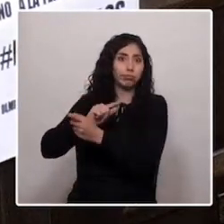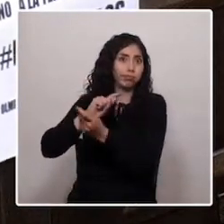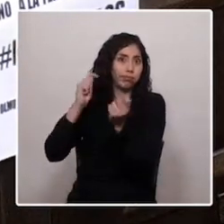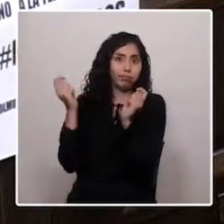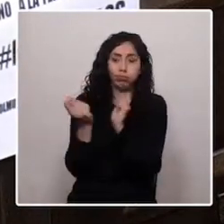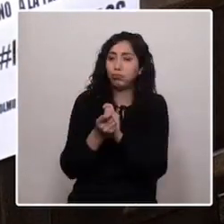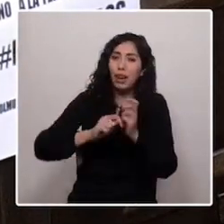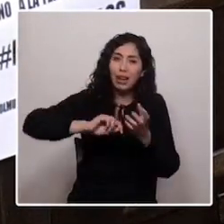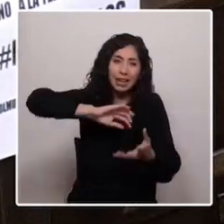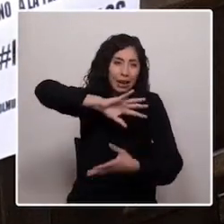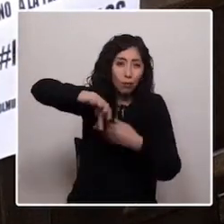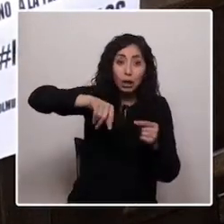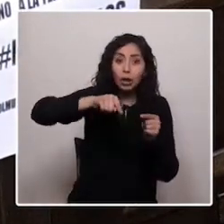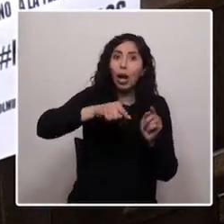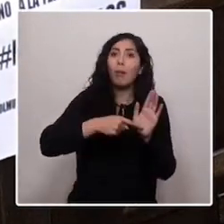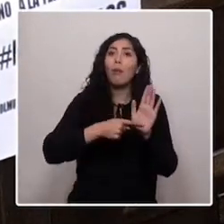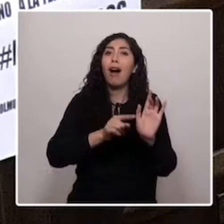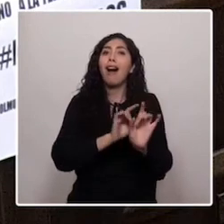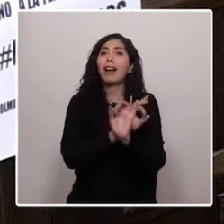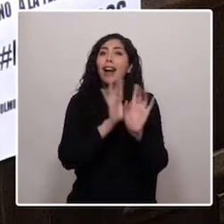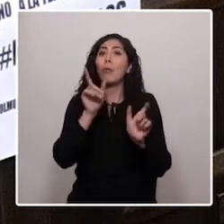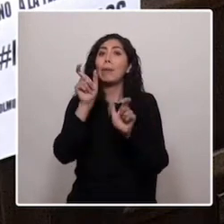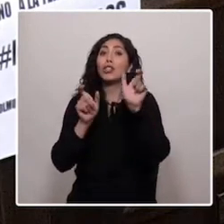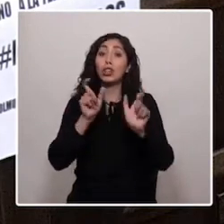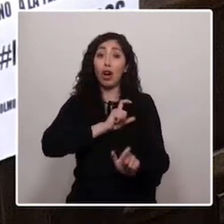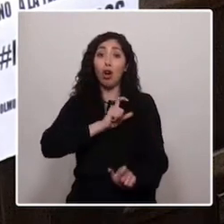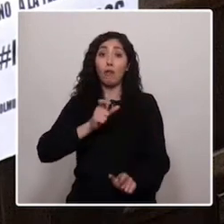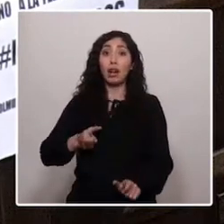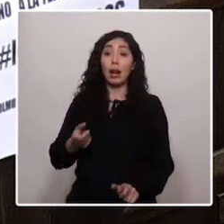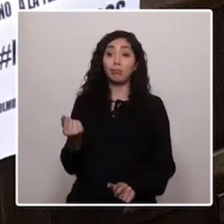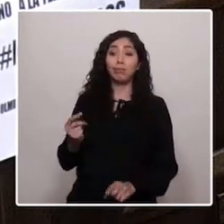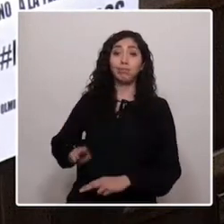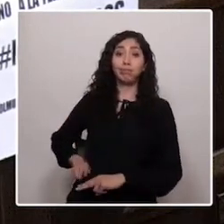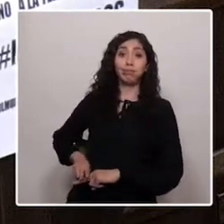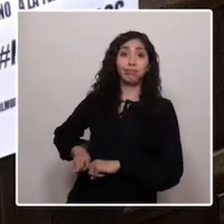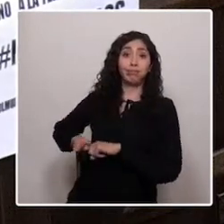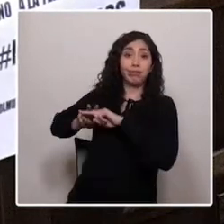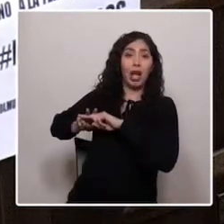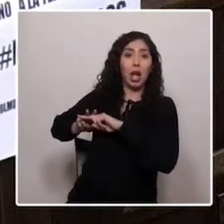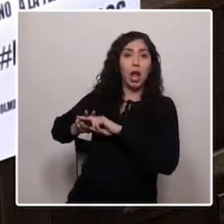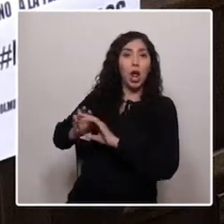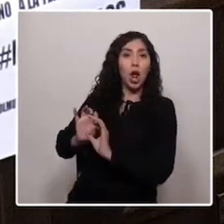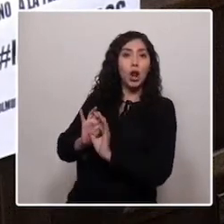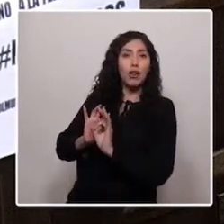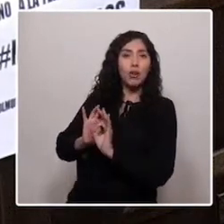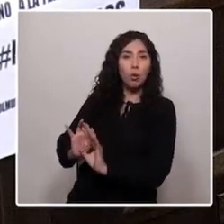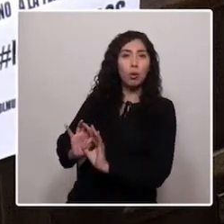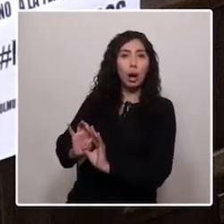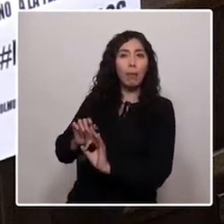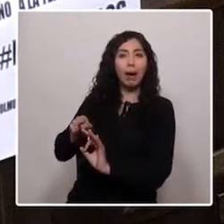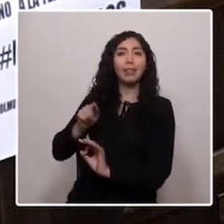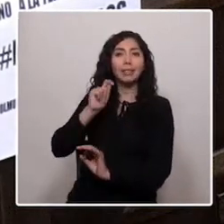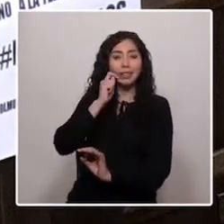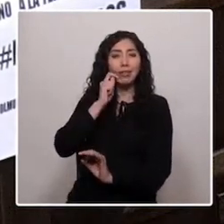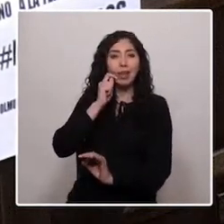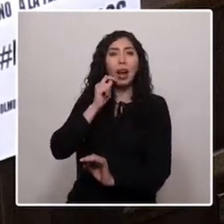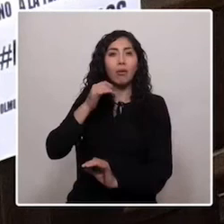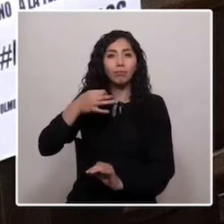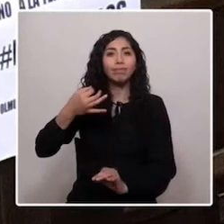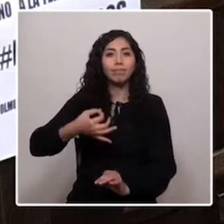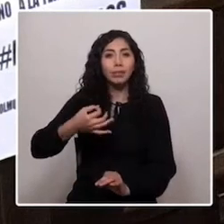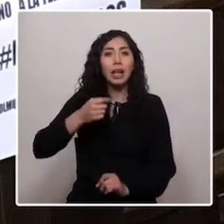quedó claro que para los que gobiernan para enriquecerse, el nunca más siempre tuvo el sentido de una